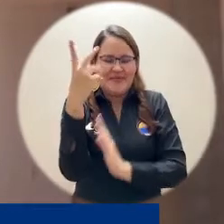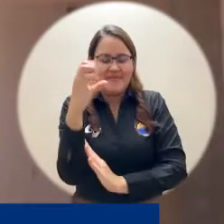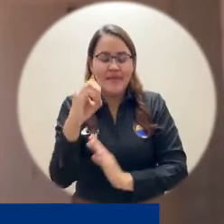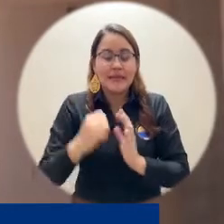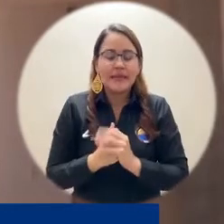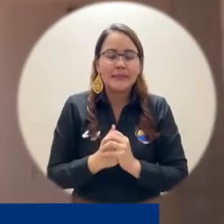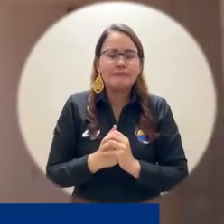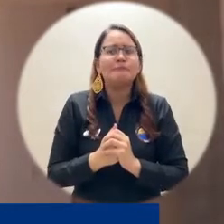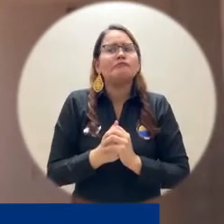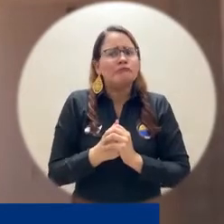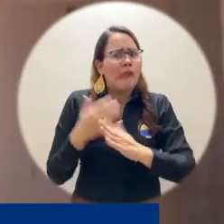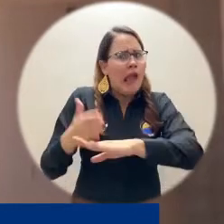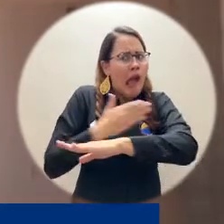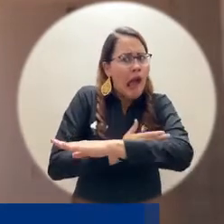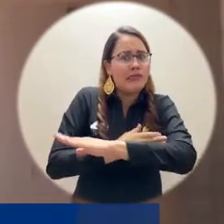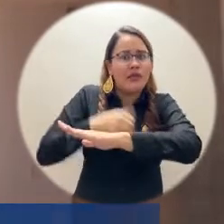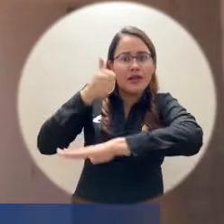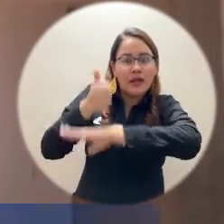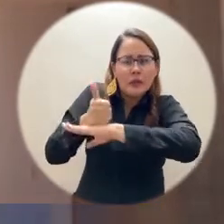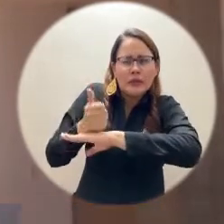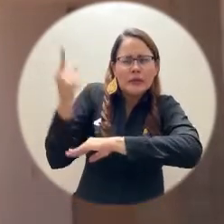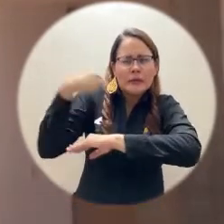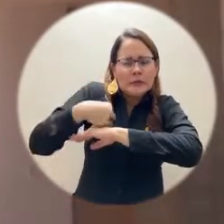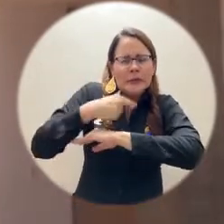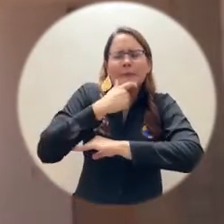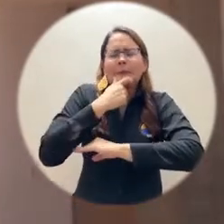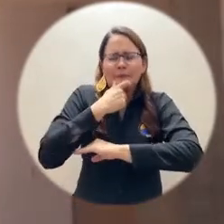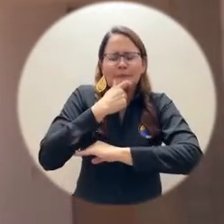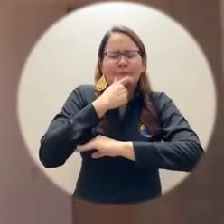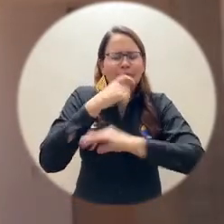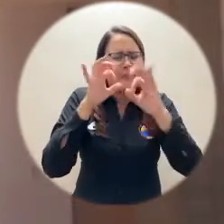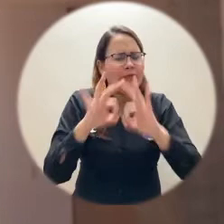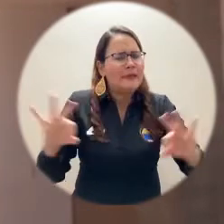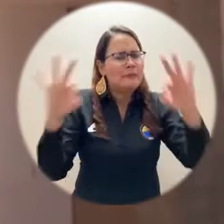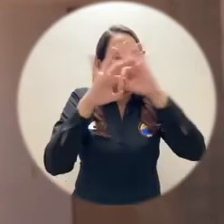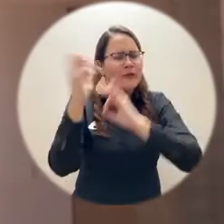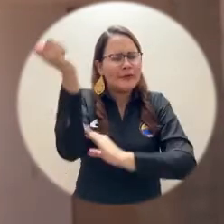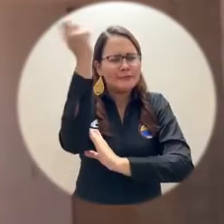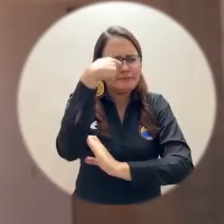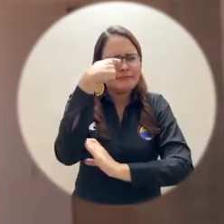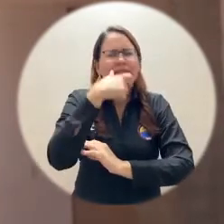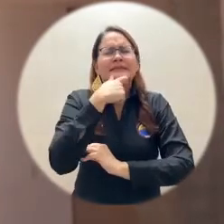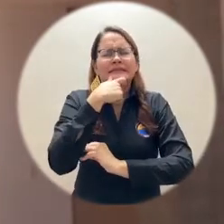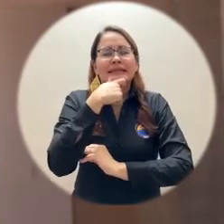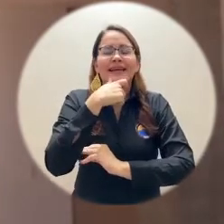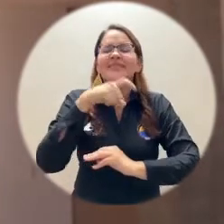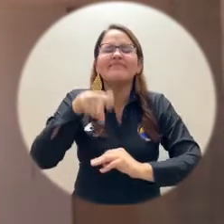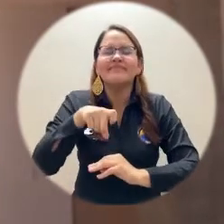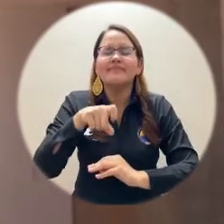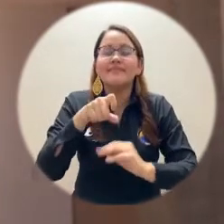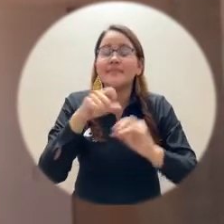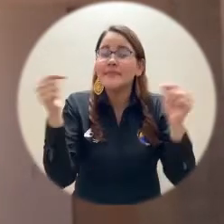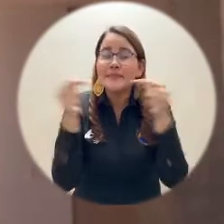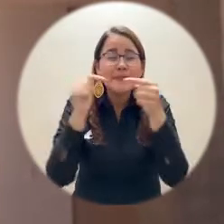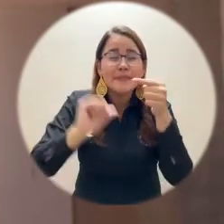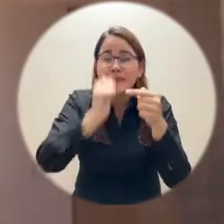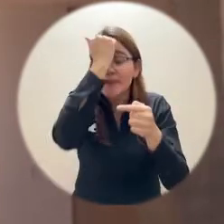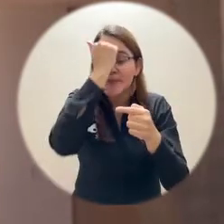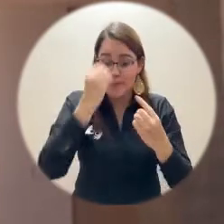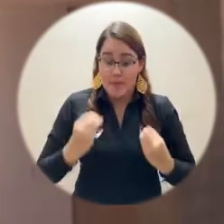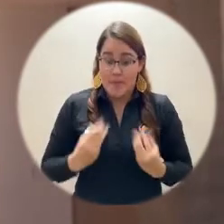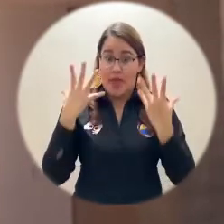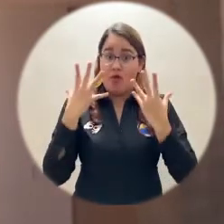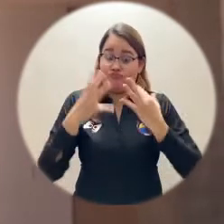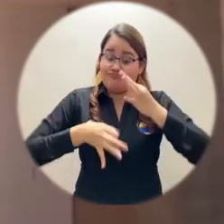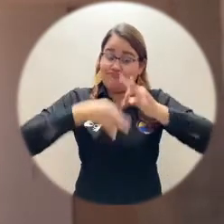elemento importante que marca esa ruta para ese retorno y es primero la vida, efectivamente,